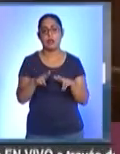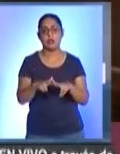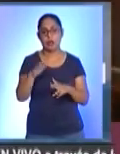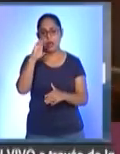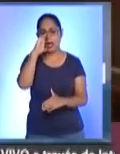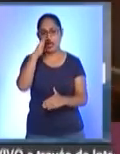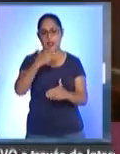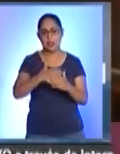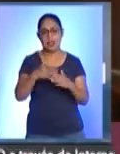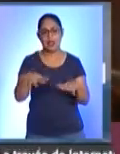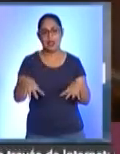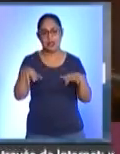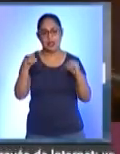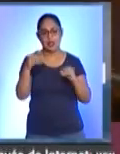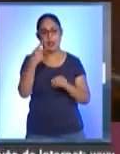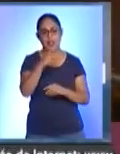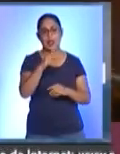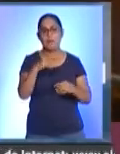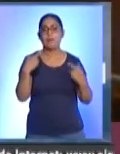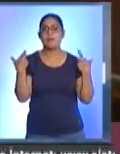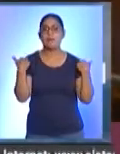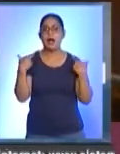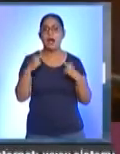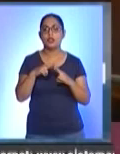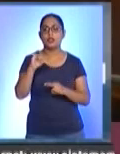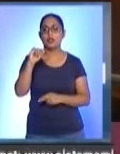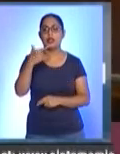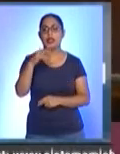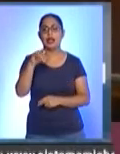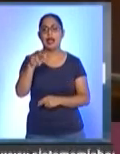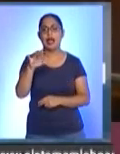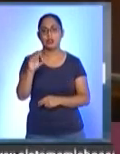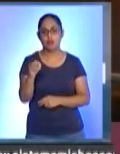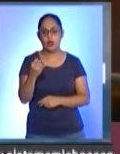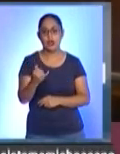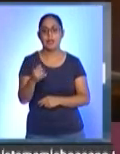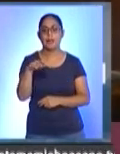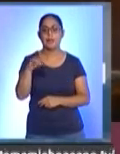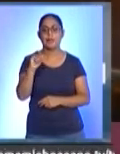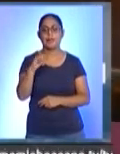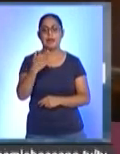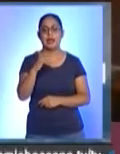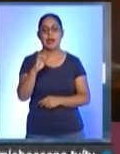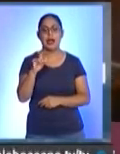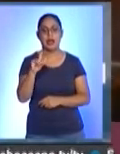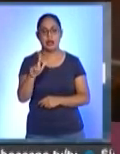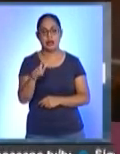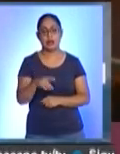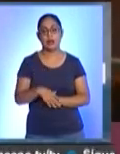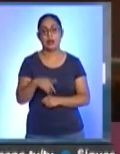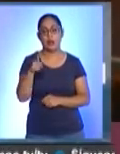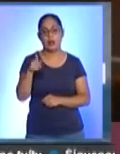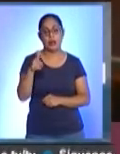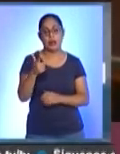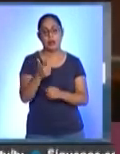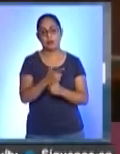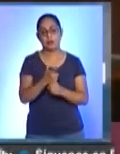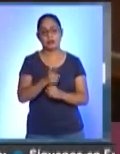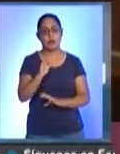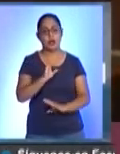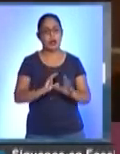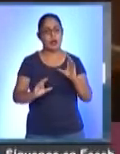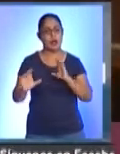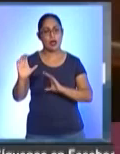como profesor de piano a Ignacio Mir Arriaga y de composición y órgano a Miguel Bernal Jiménez. Su título de licenciado en canto